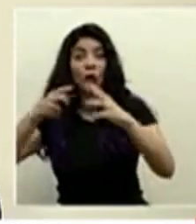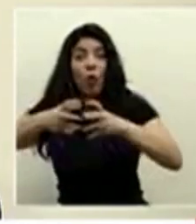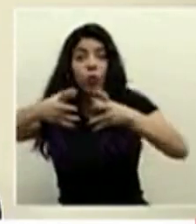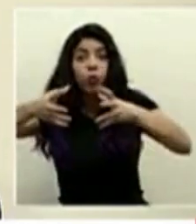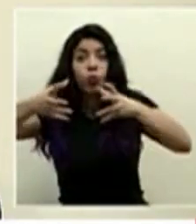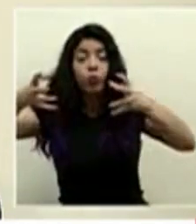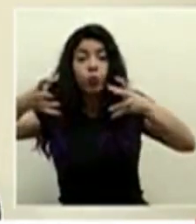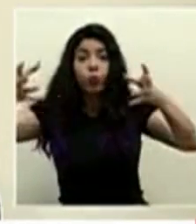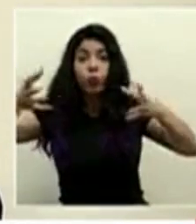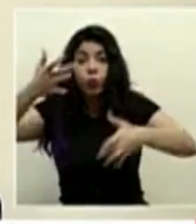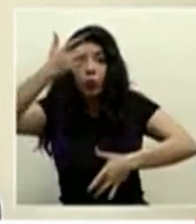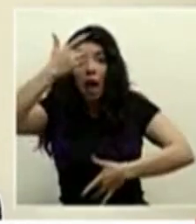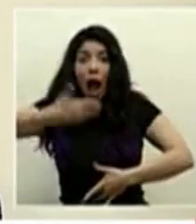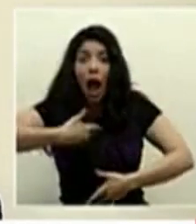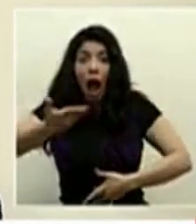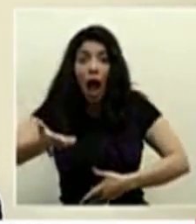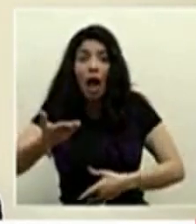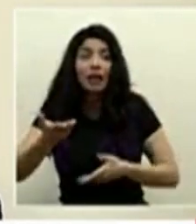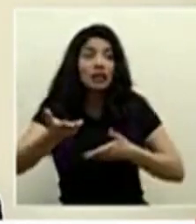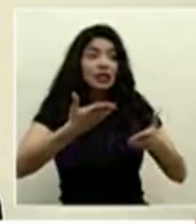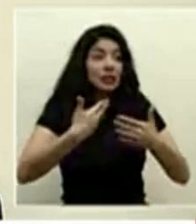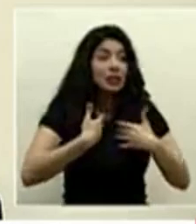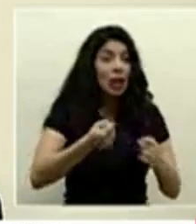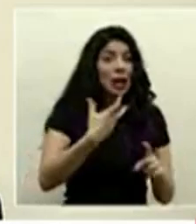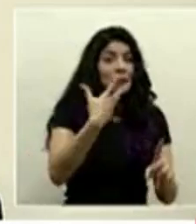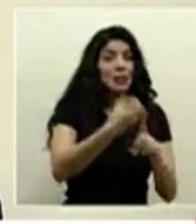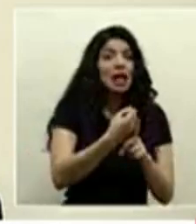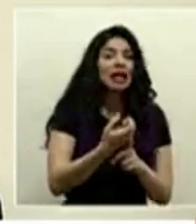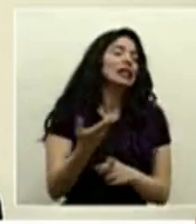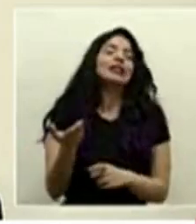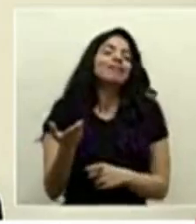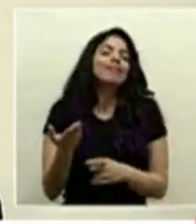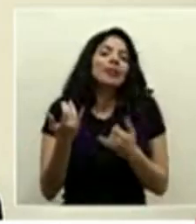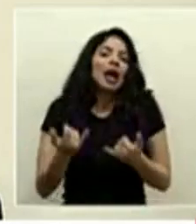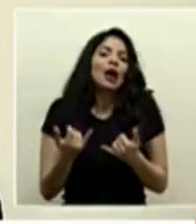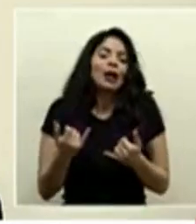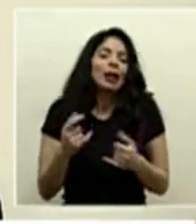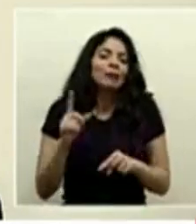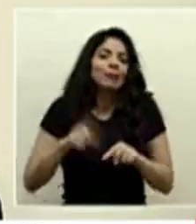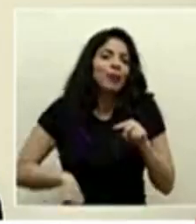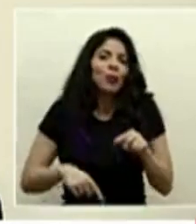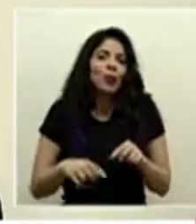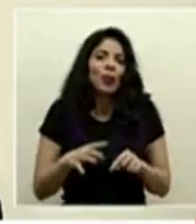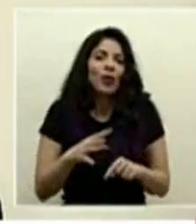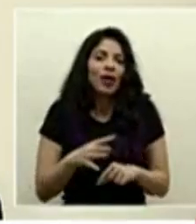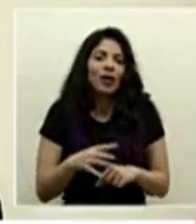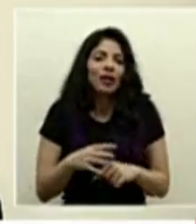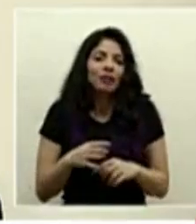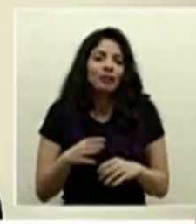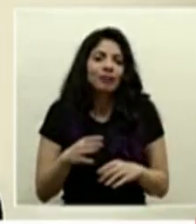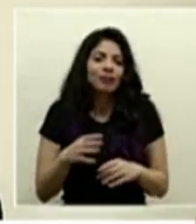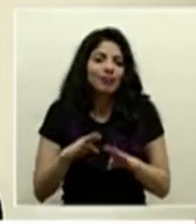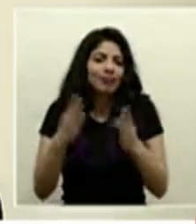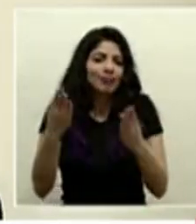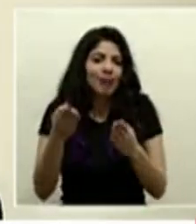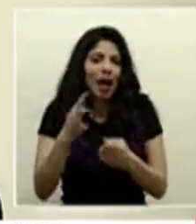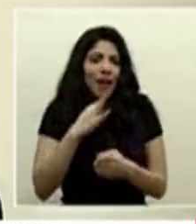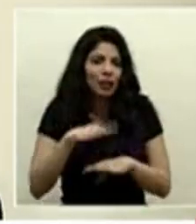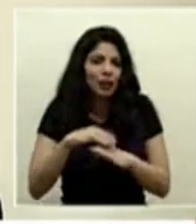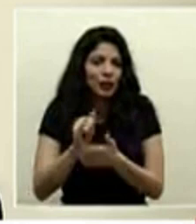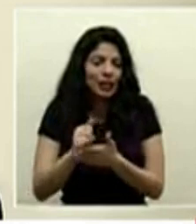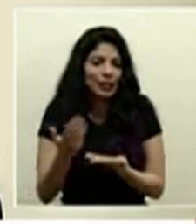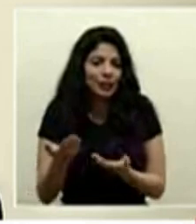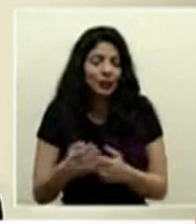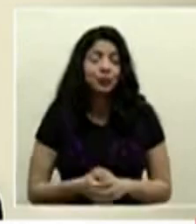de casos que estamos teniendo y el impacto en los servicios de salud no es pues justamente viable hablar de esto y